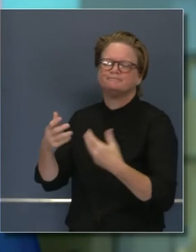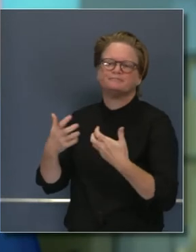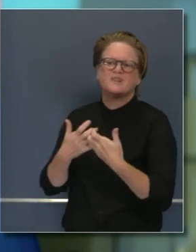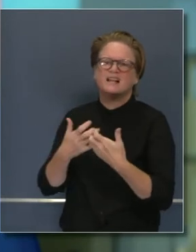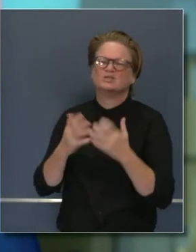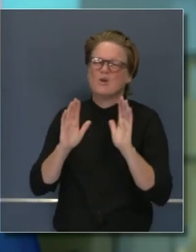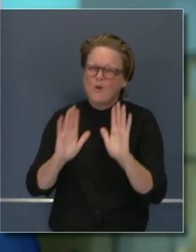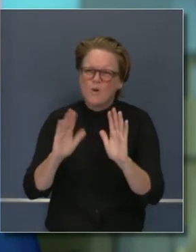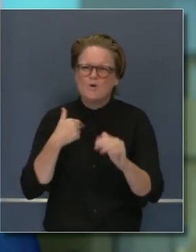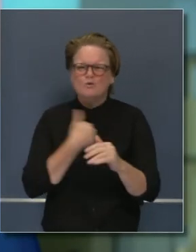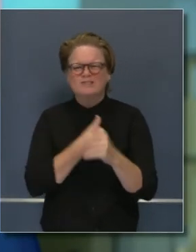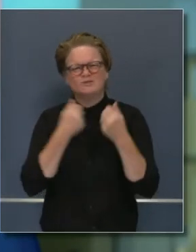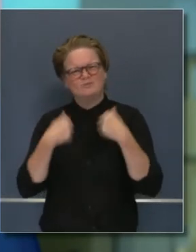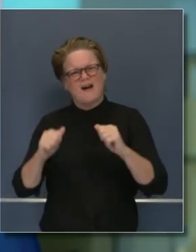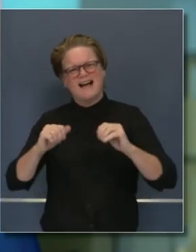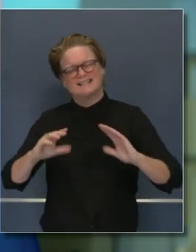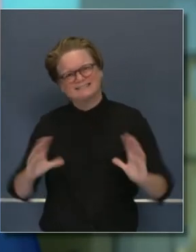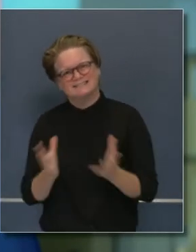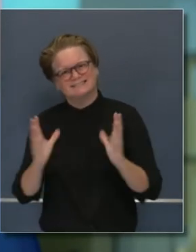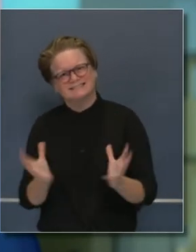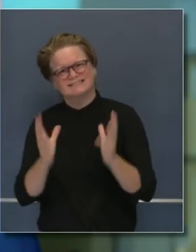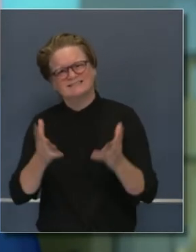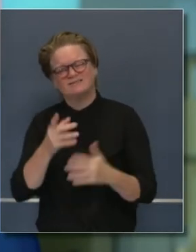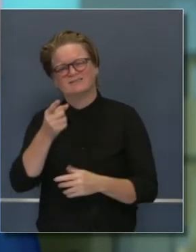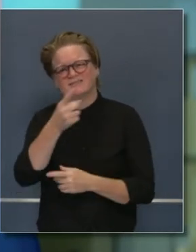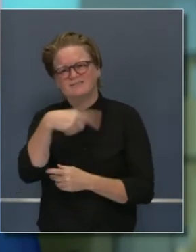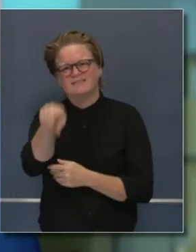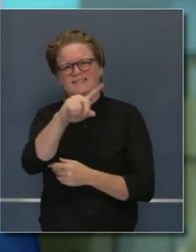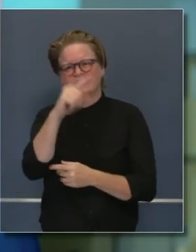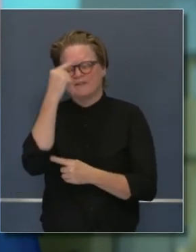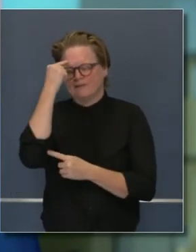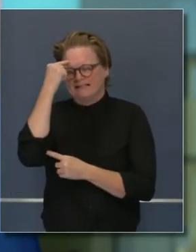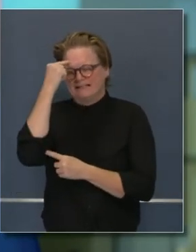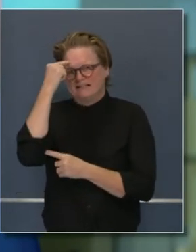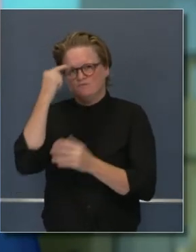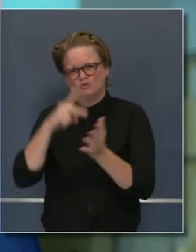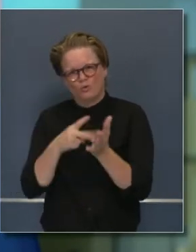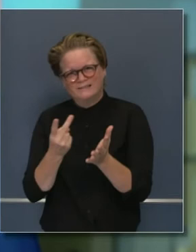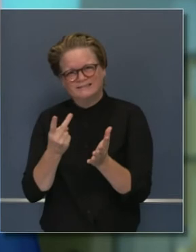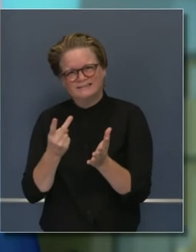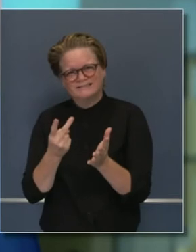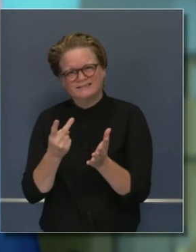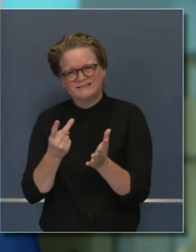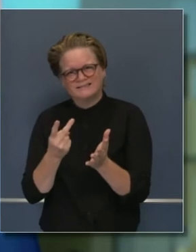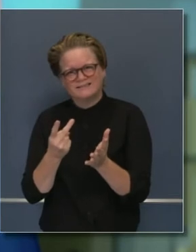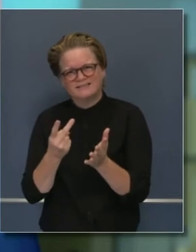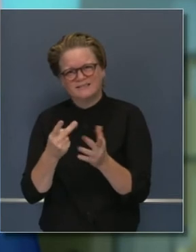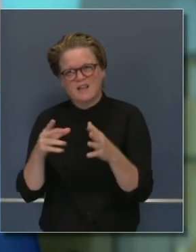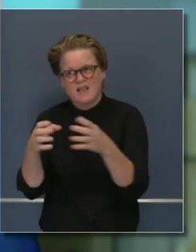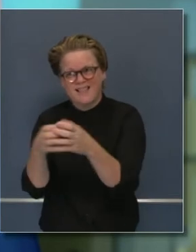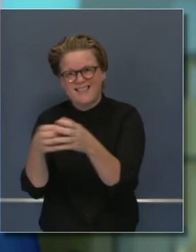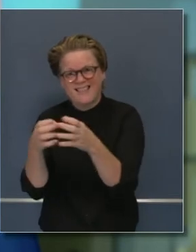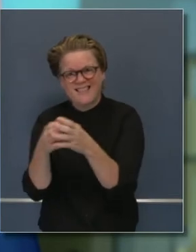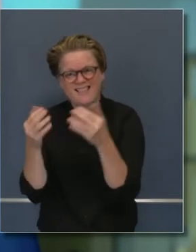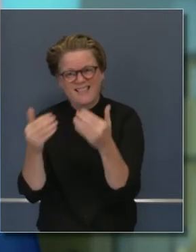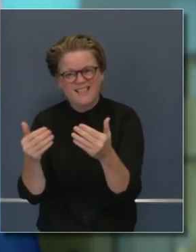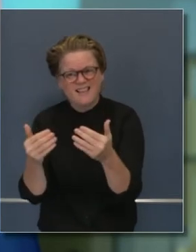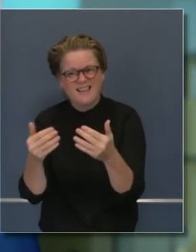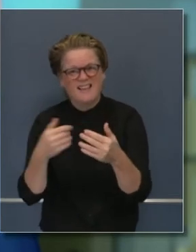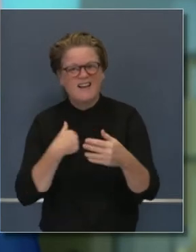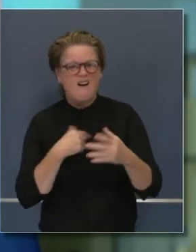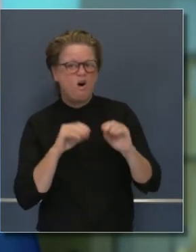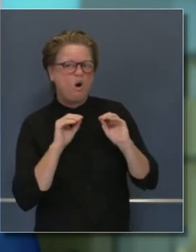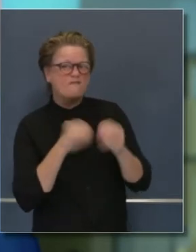tanto como sea posible, implorando a todo californiano que contemple cómo están entremezclándose con personas en